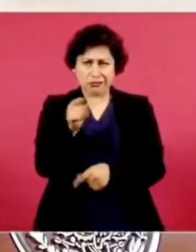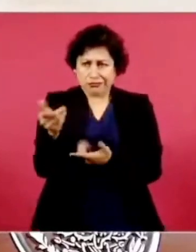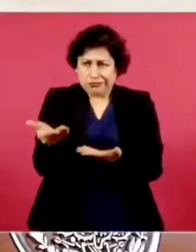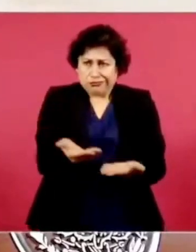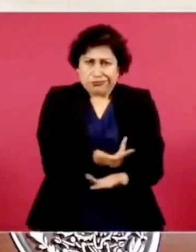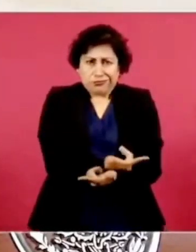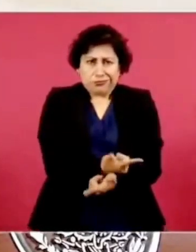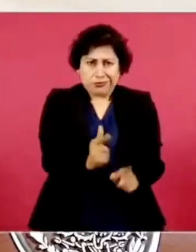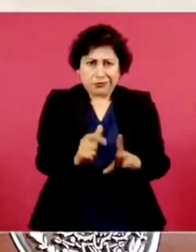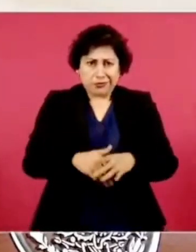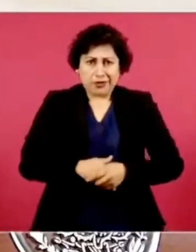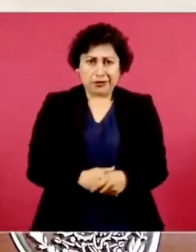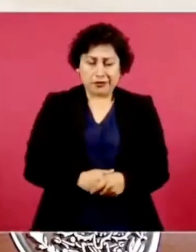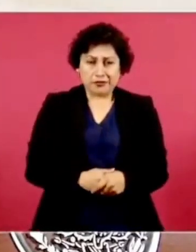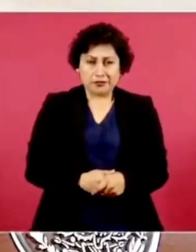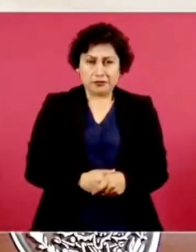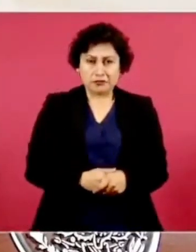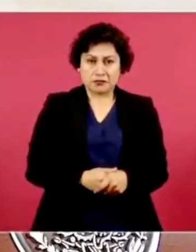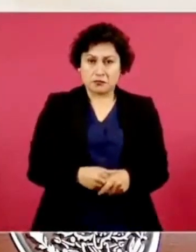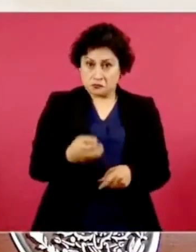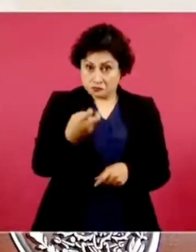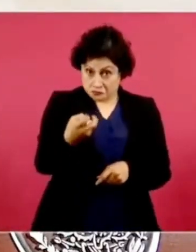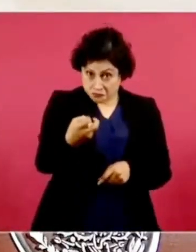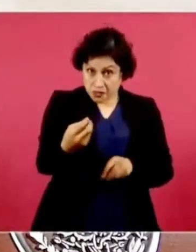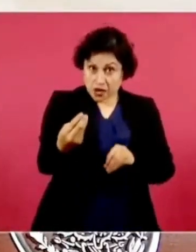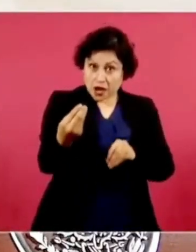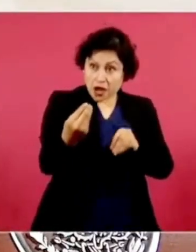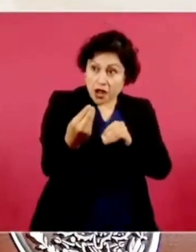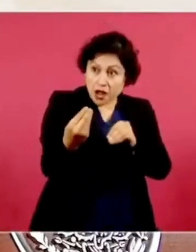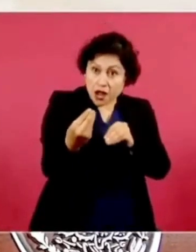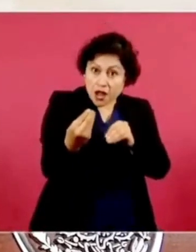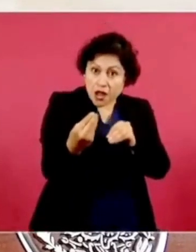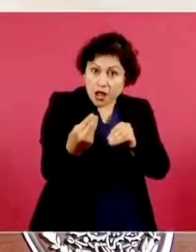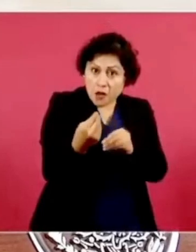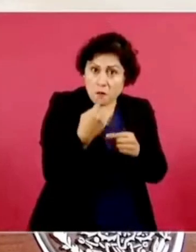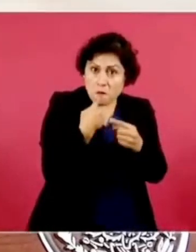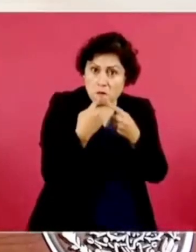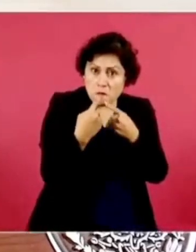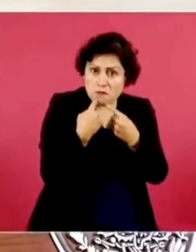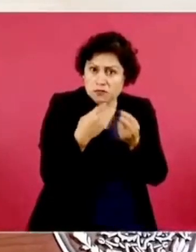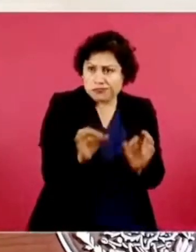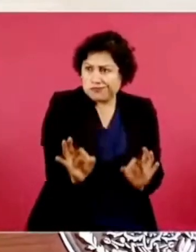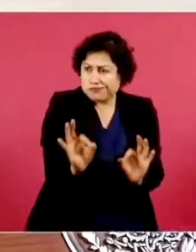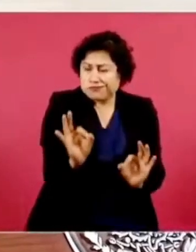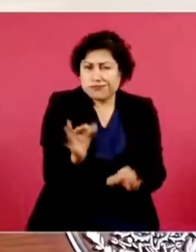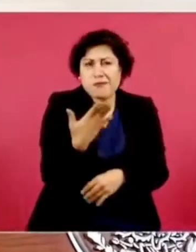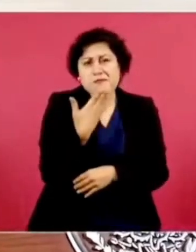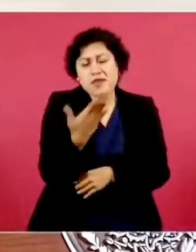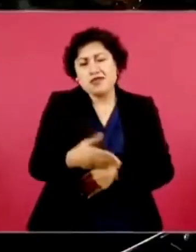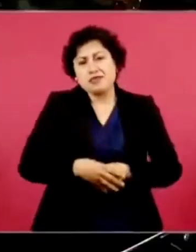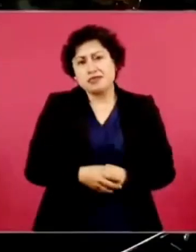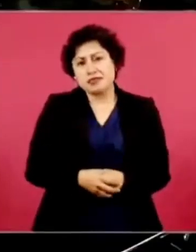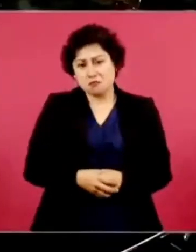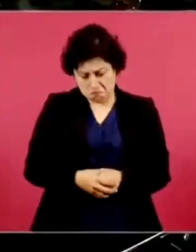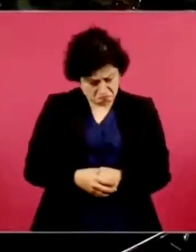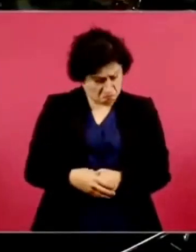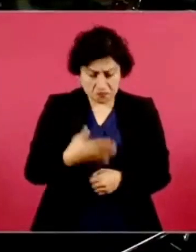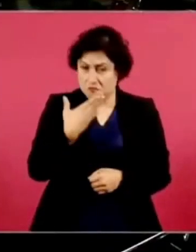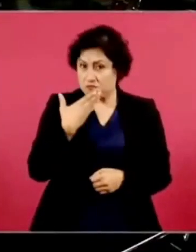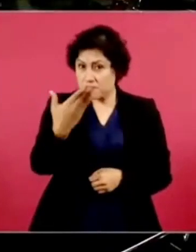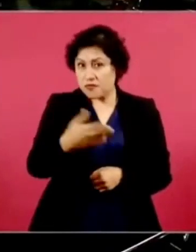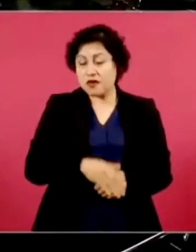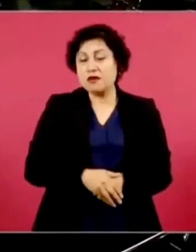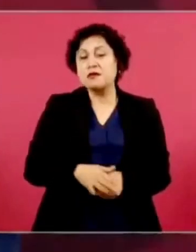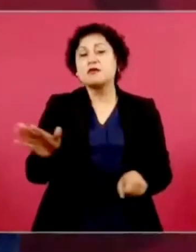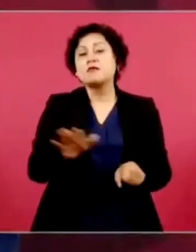siempre y es buenísimo porque no sucede. En Estados Unidos le van